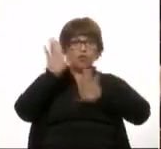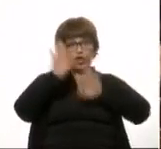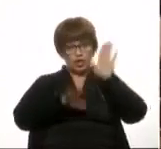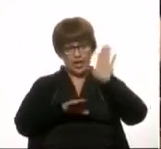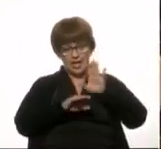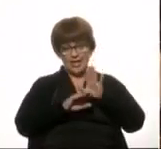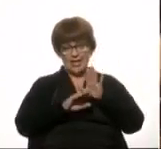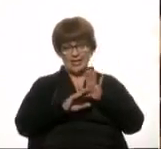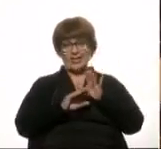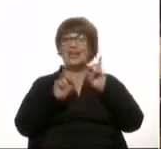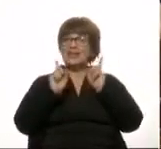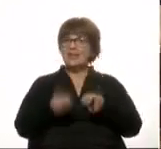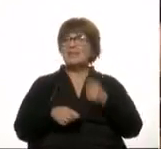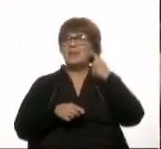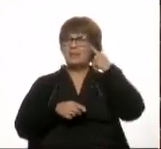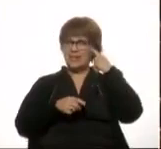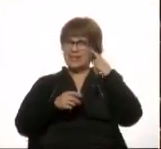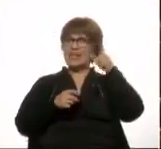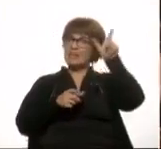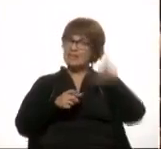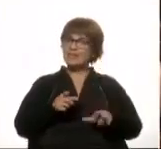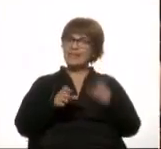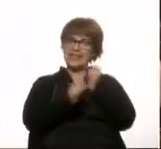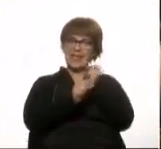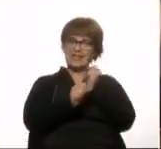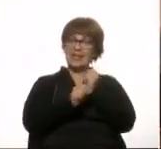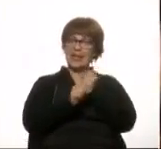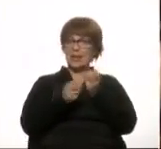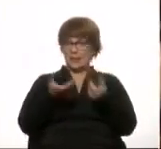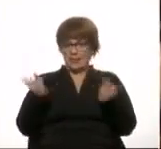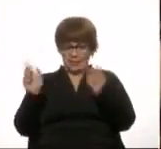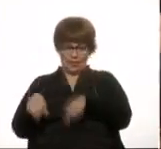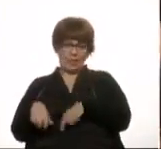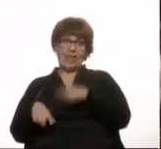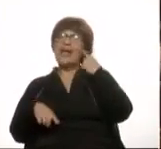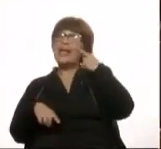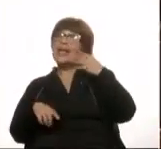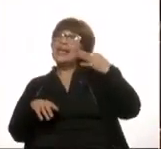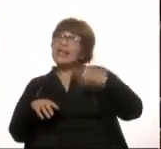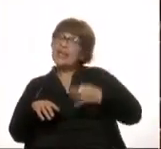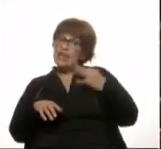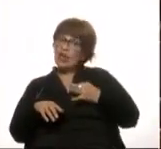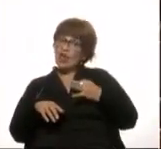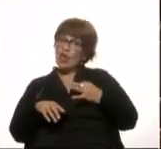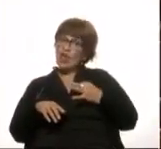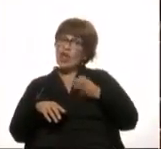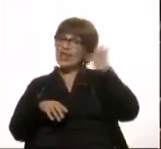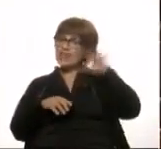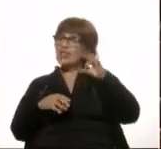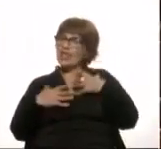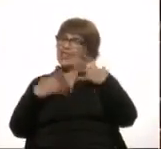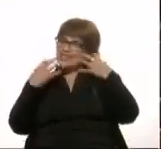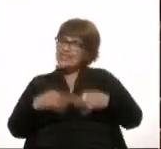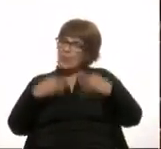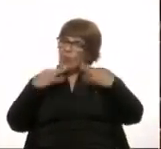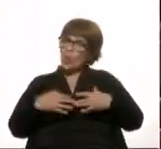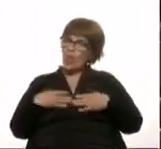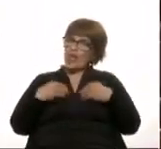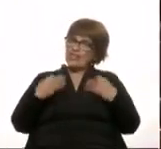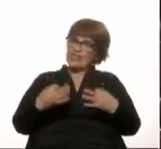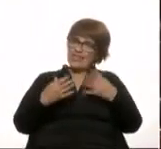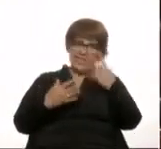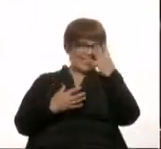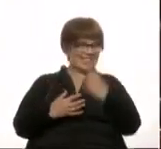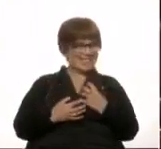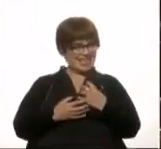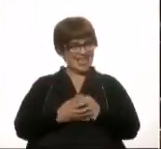y que estamos pensando en el trabajador. Y como decía al principio, como creo que la senadora está convencida y que es una persona